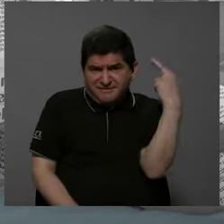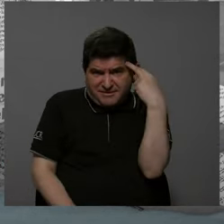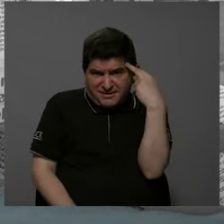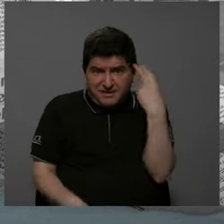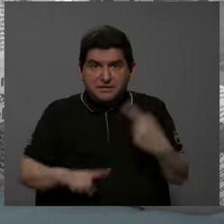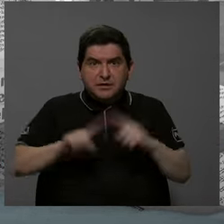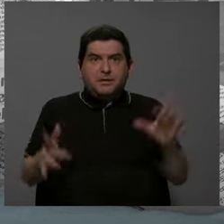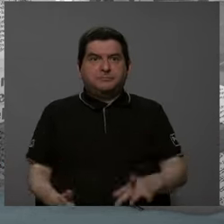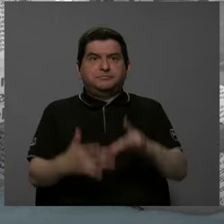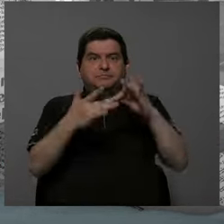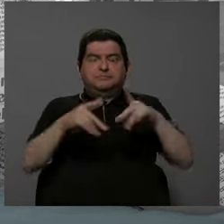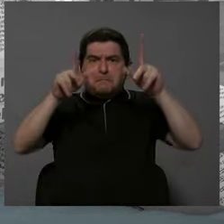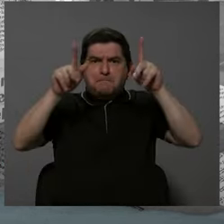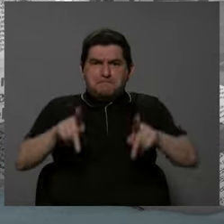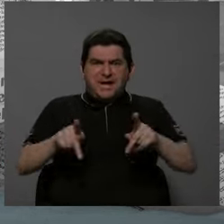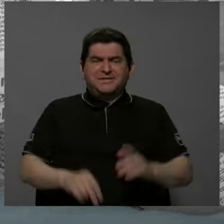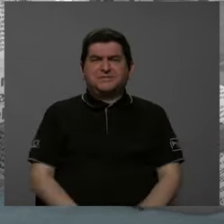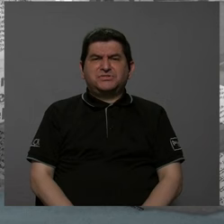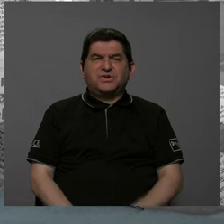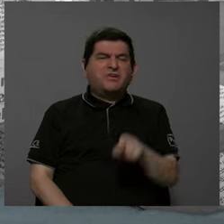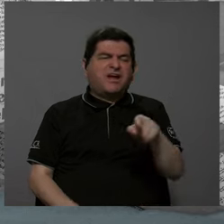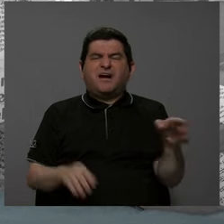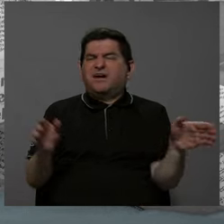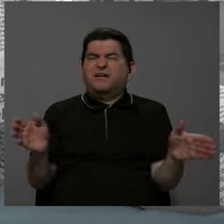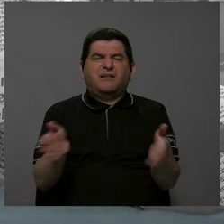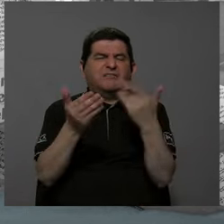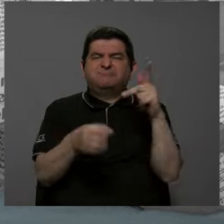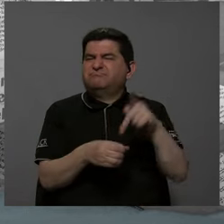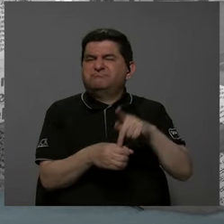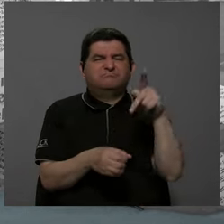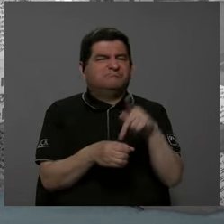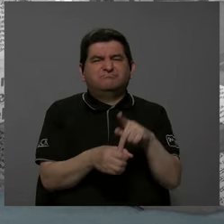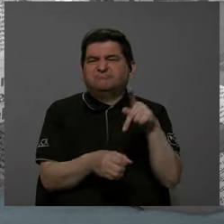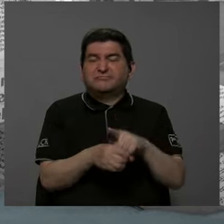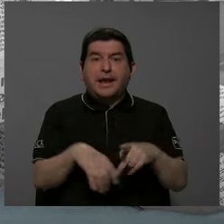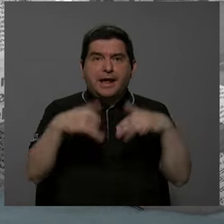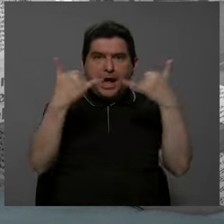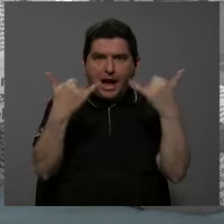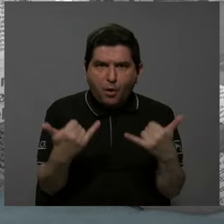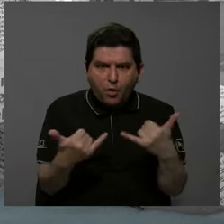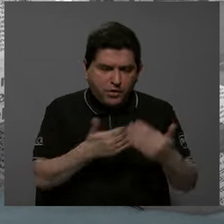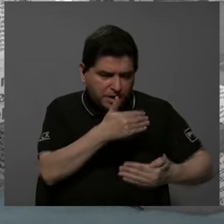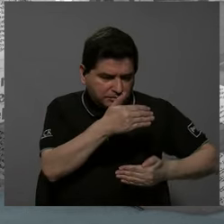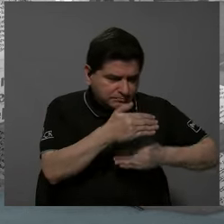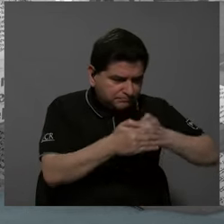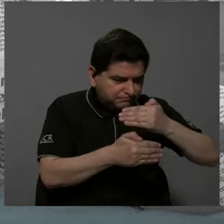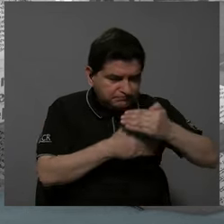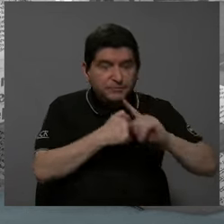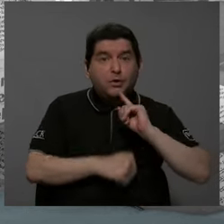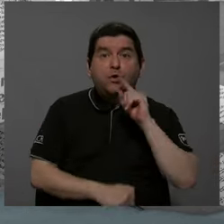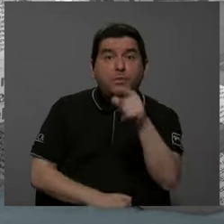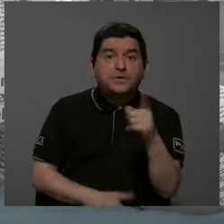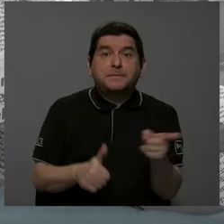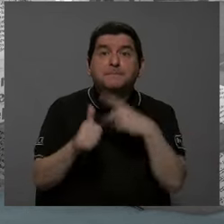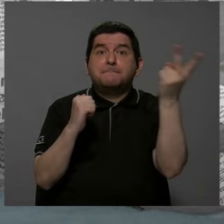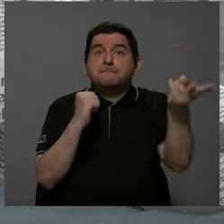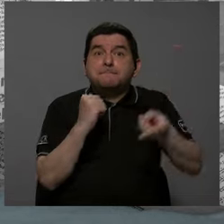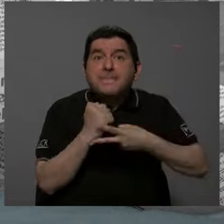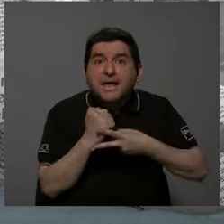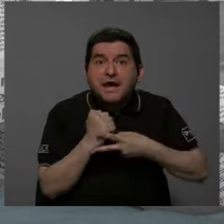sobre todo porque la gente estaba desmotivada a participar. Ahora, con este proceso que, como usted muy bien dice, por primera vez